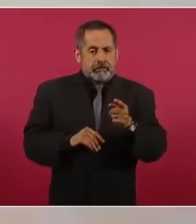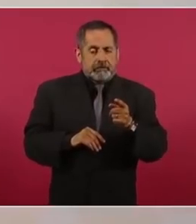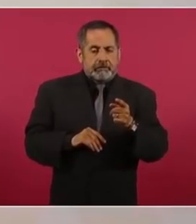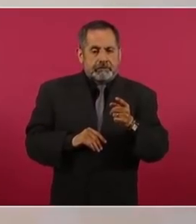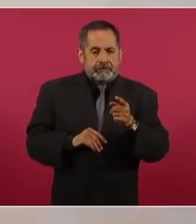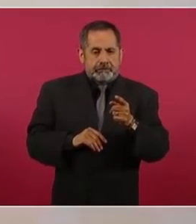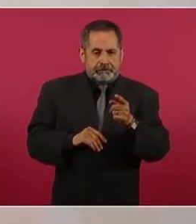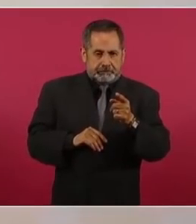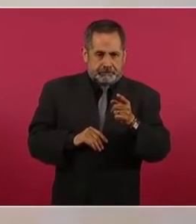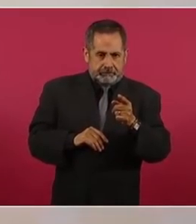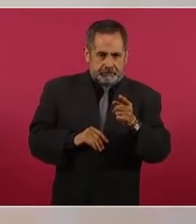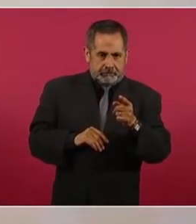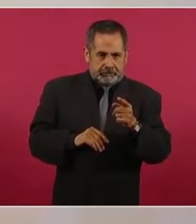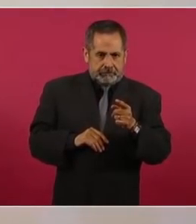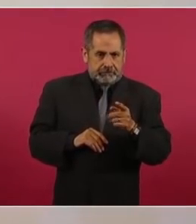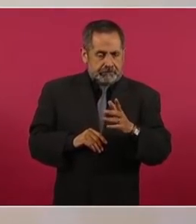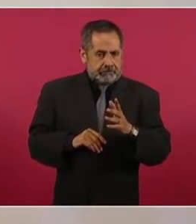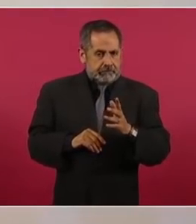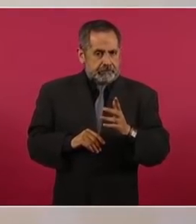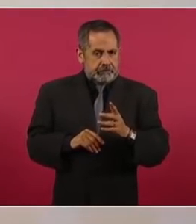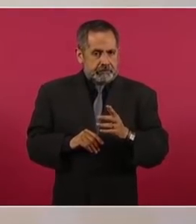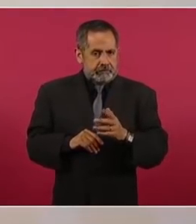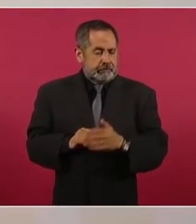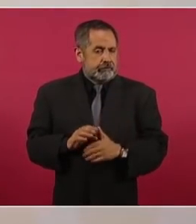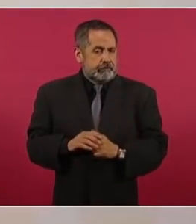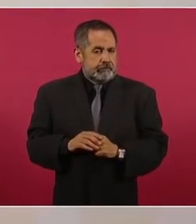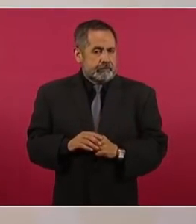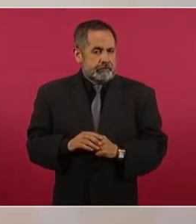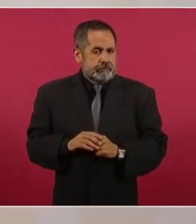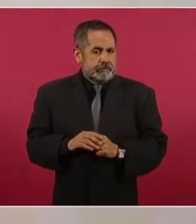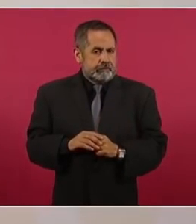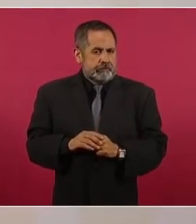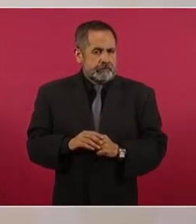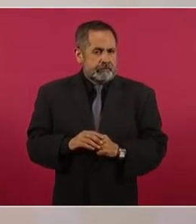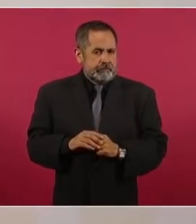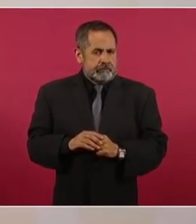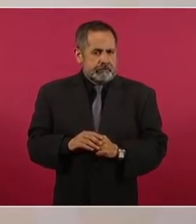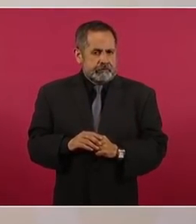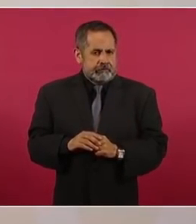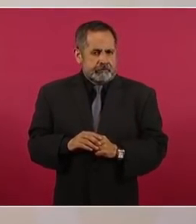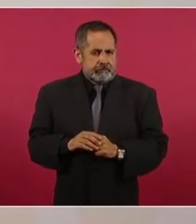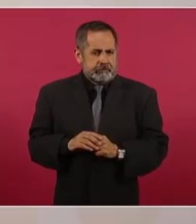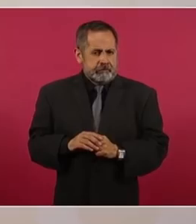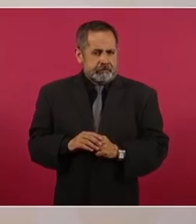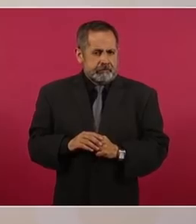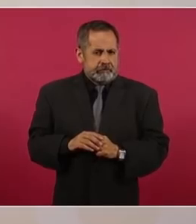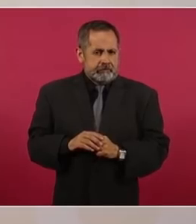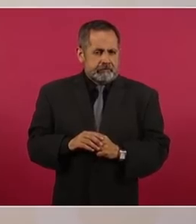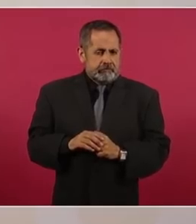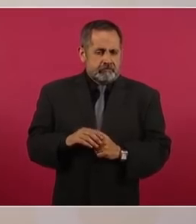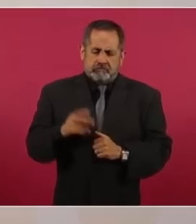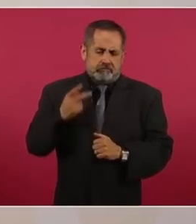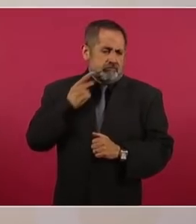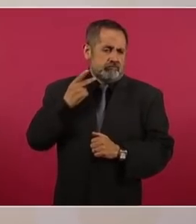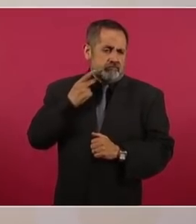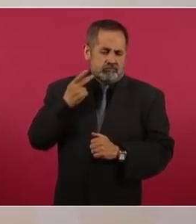en la política que delineó